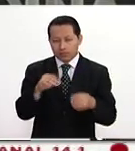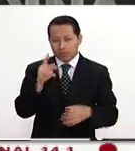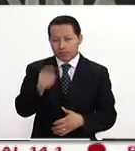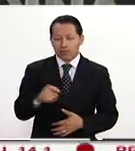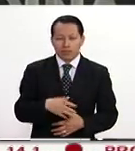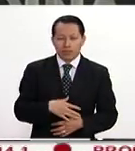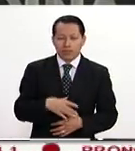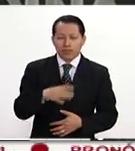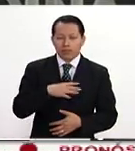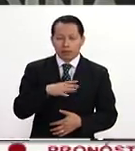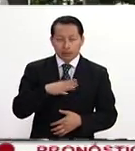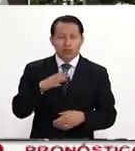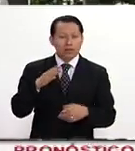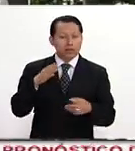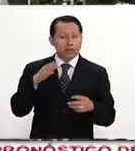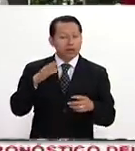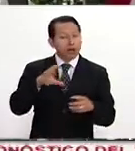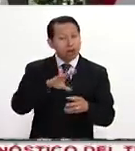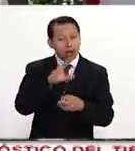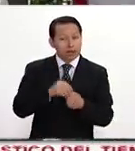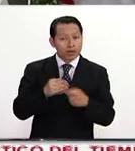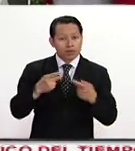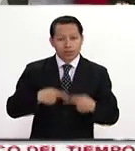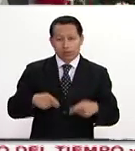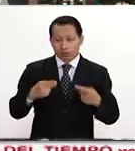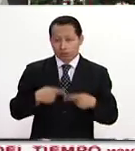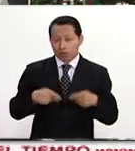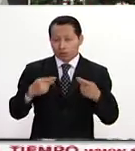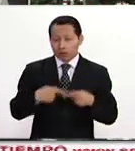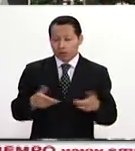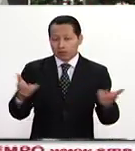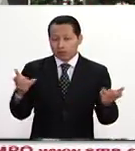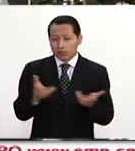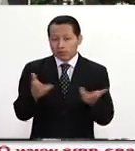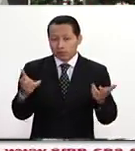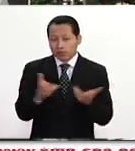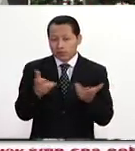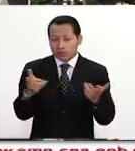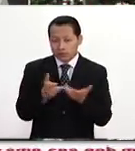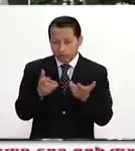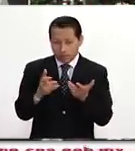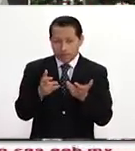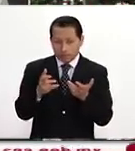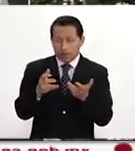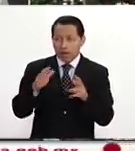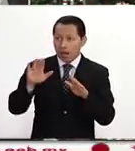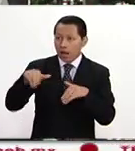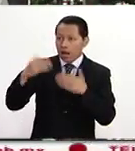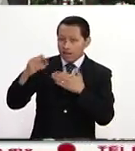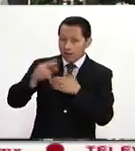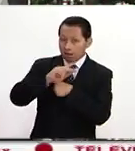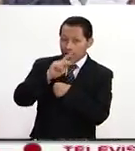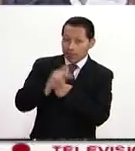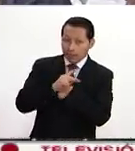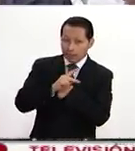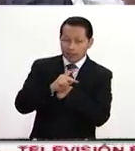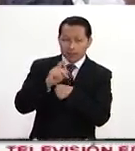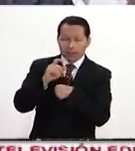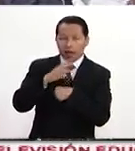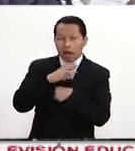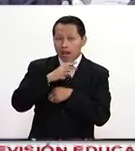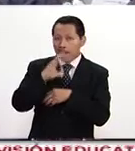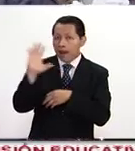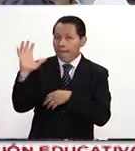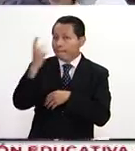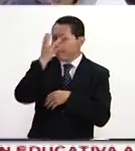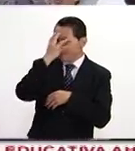que perseguirán a todas las personas que están enviando desde afuera del país máscaras y